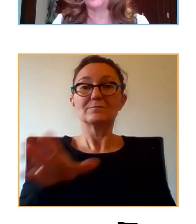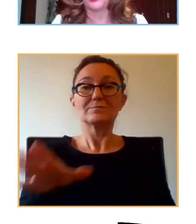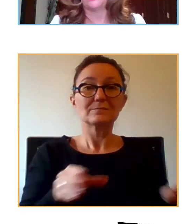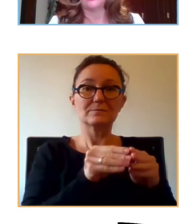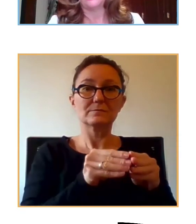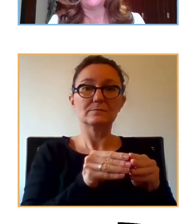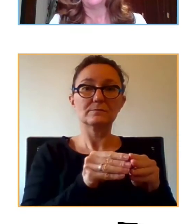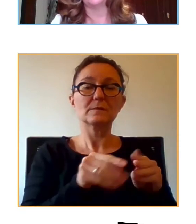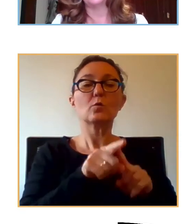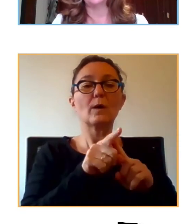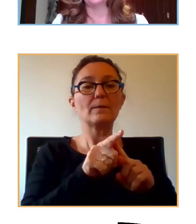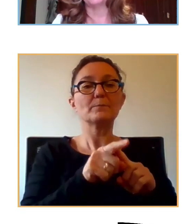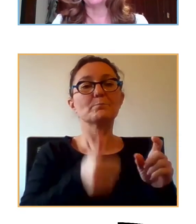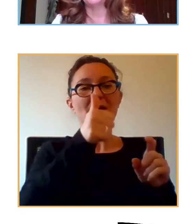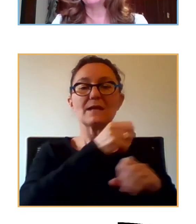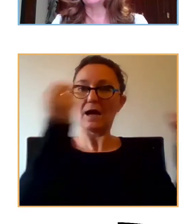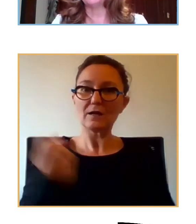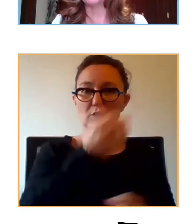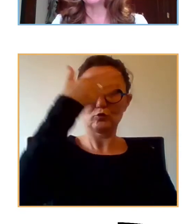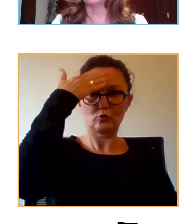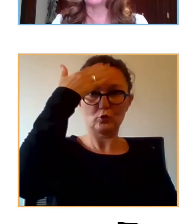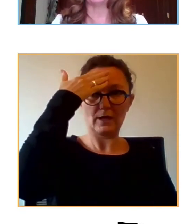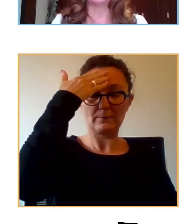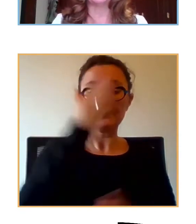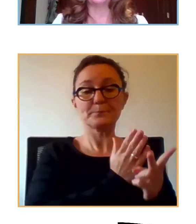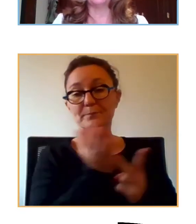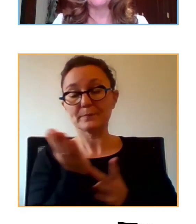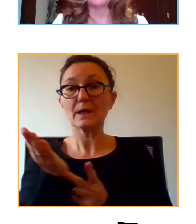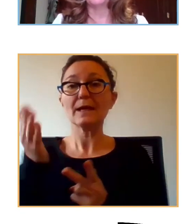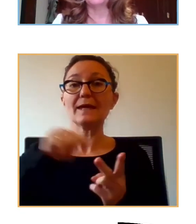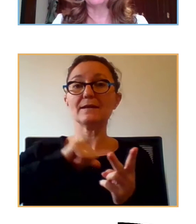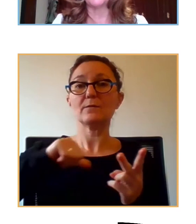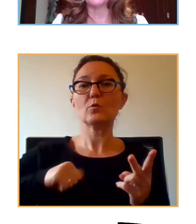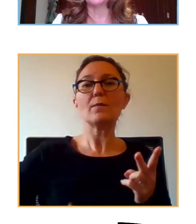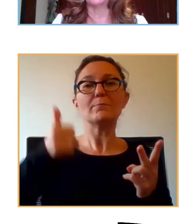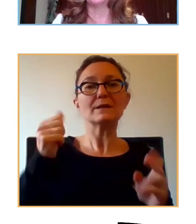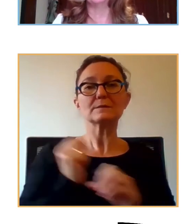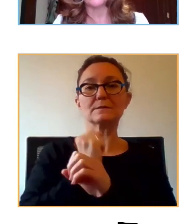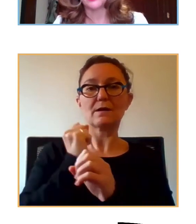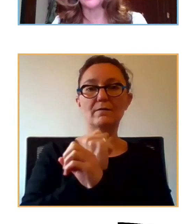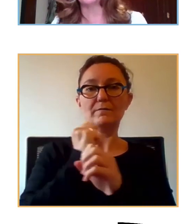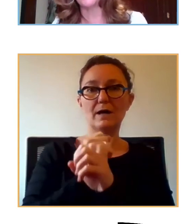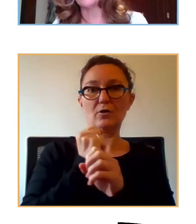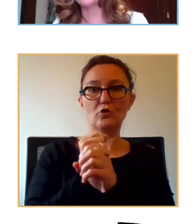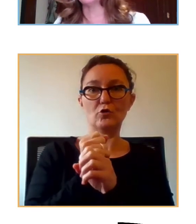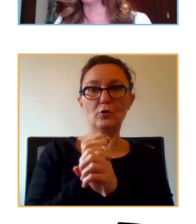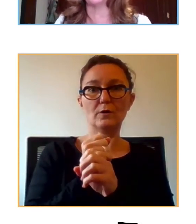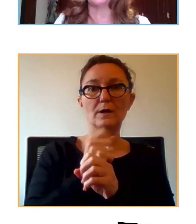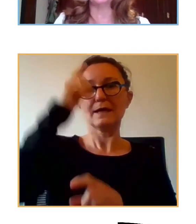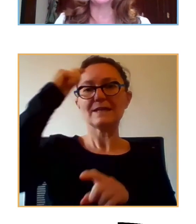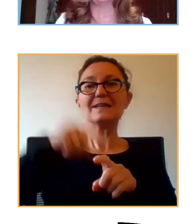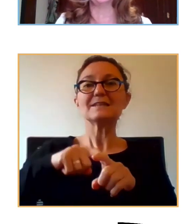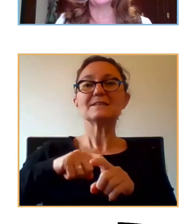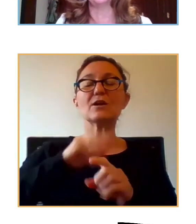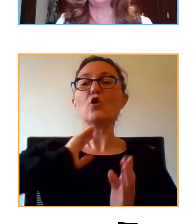acción tutorial. Desde la intervención individual, pues fundamentalmente es el trabajo más nunca de psicoterapia, porque